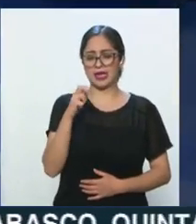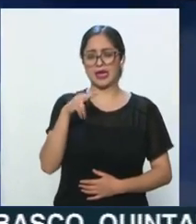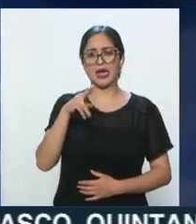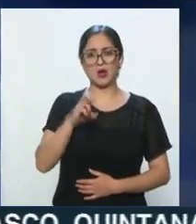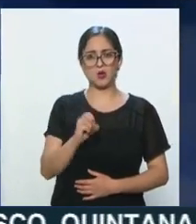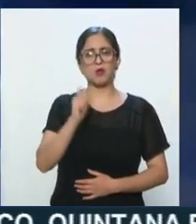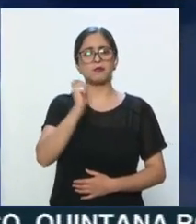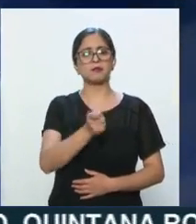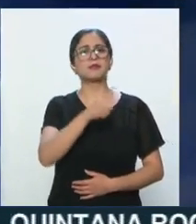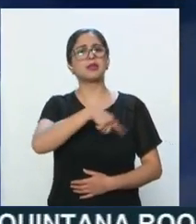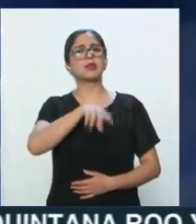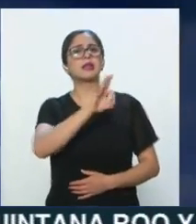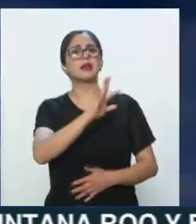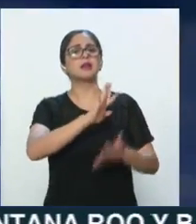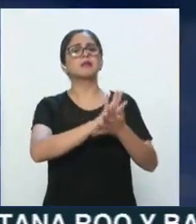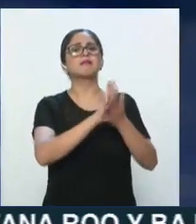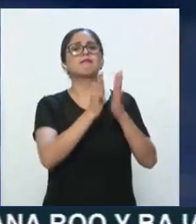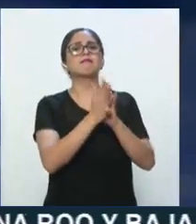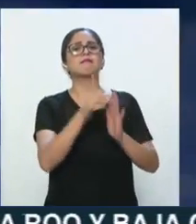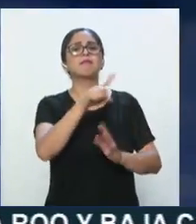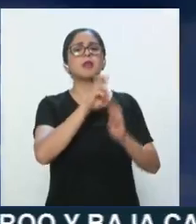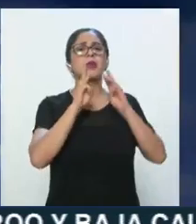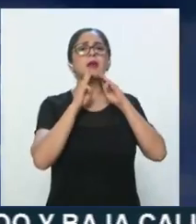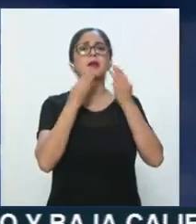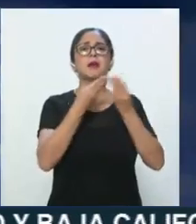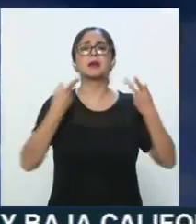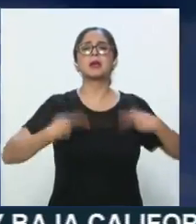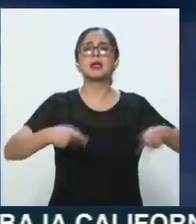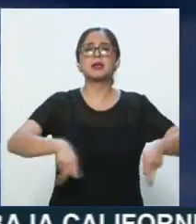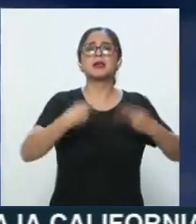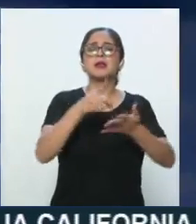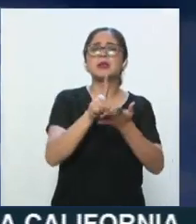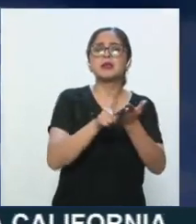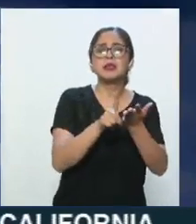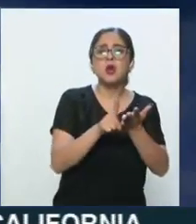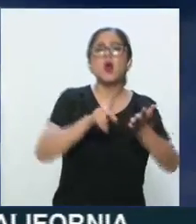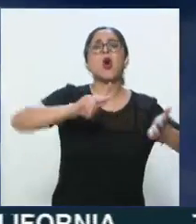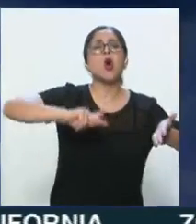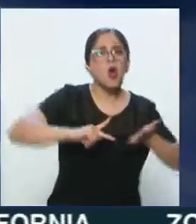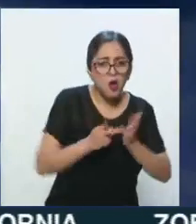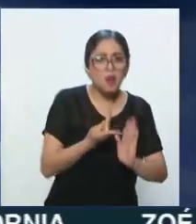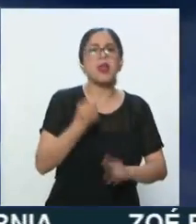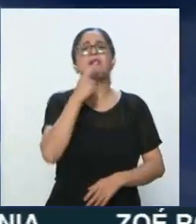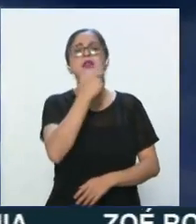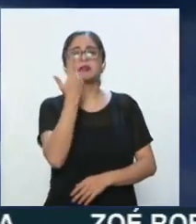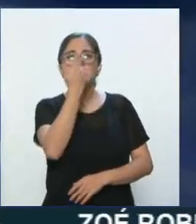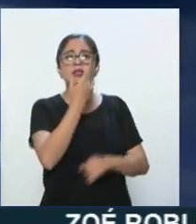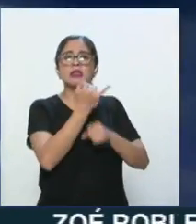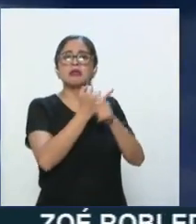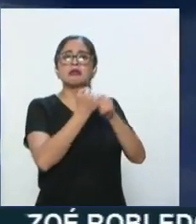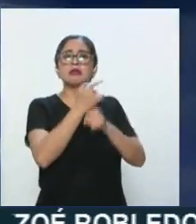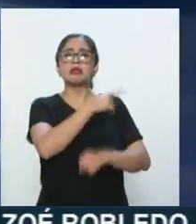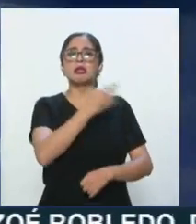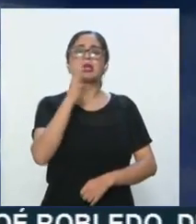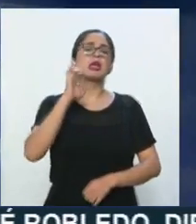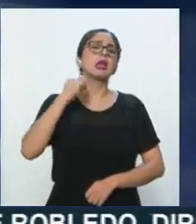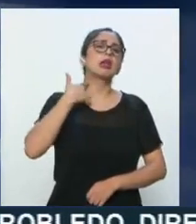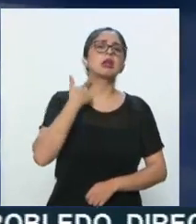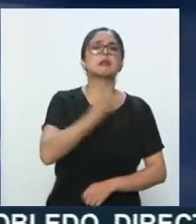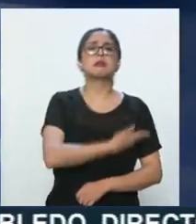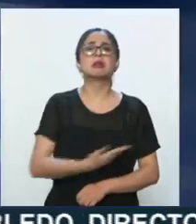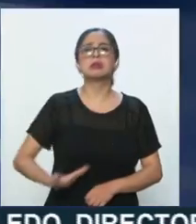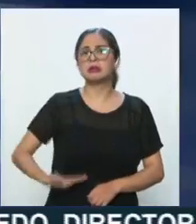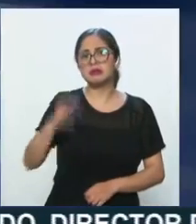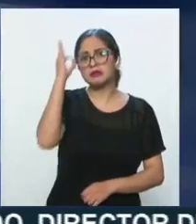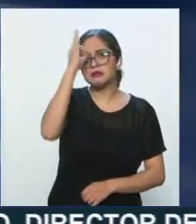acusado de vínculos con el narcotráfico en los Estados Unidos, puso, de nuevo, los reflectores sobre el expresidente Felipe Calderón. Aquí los